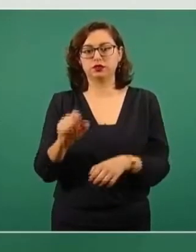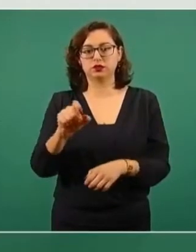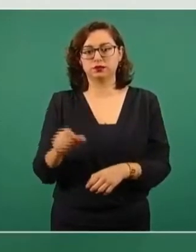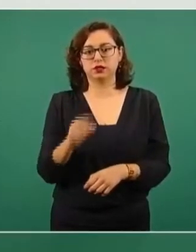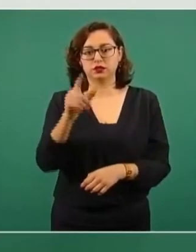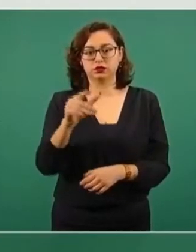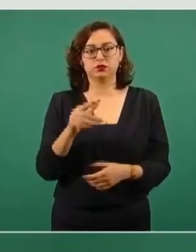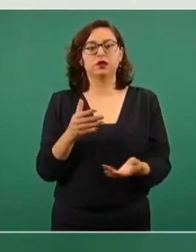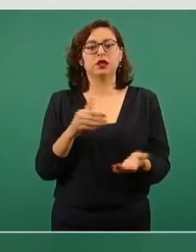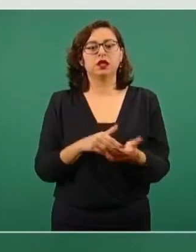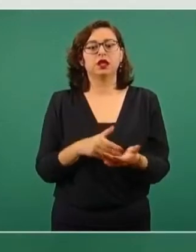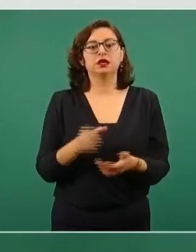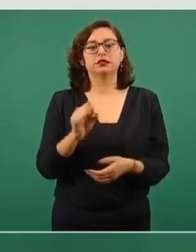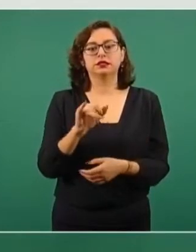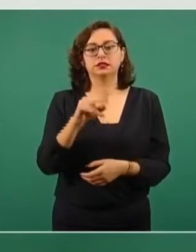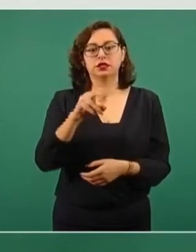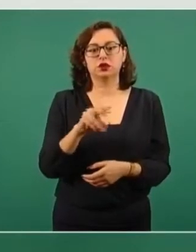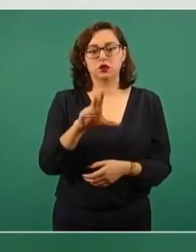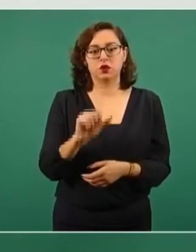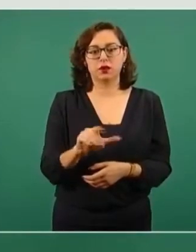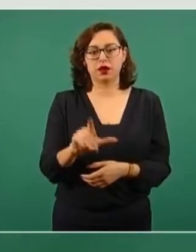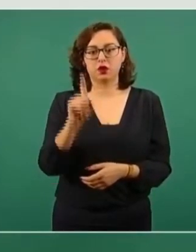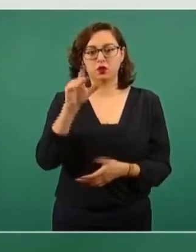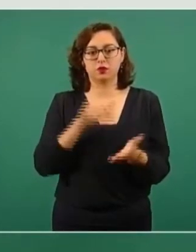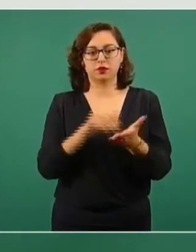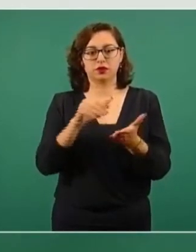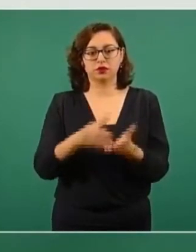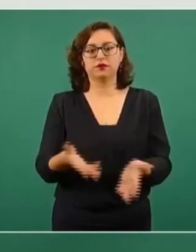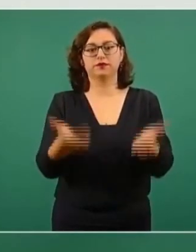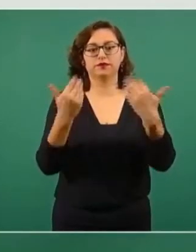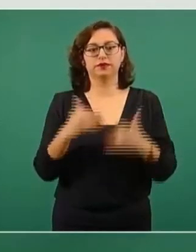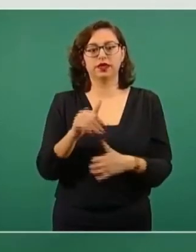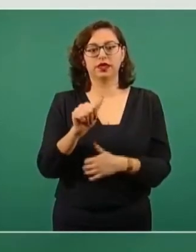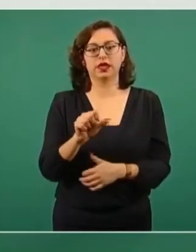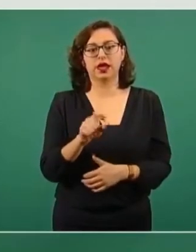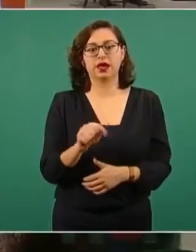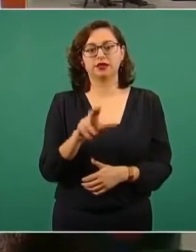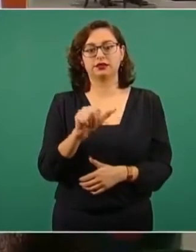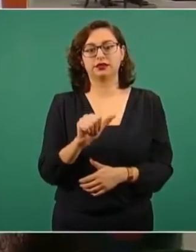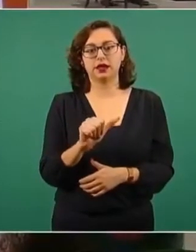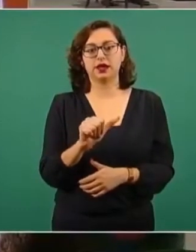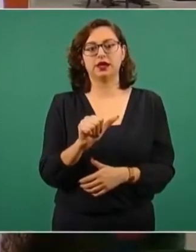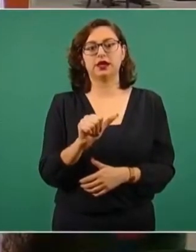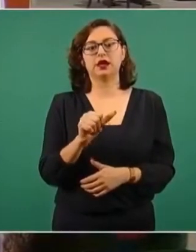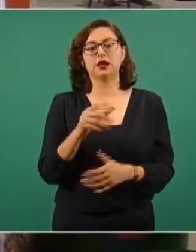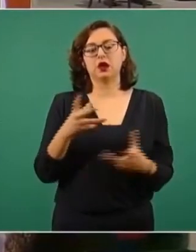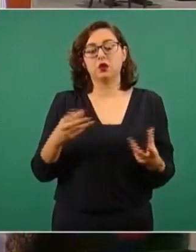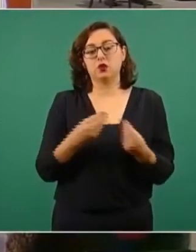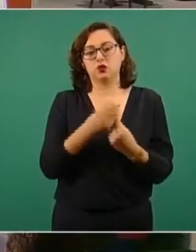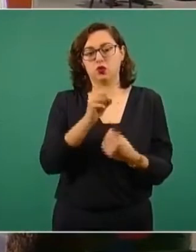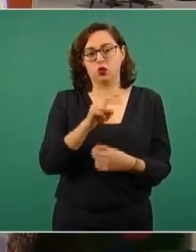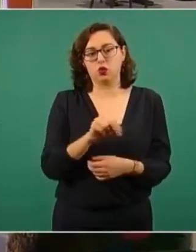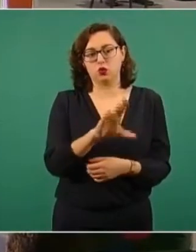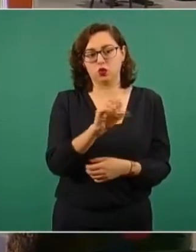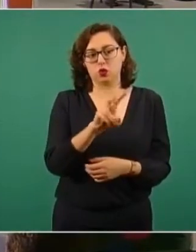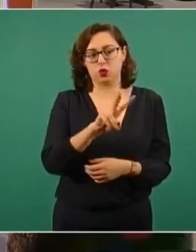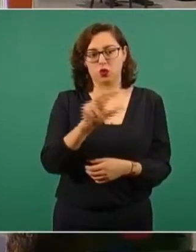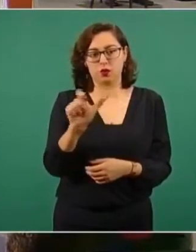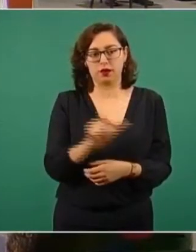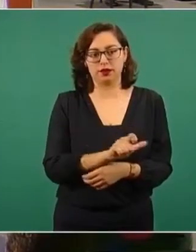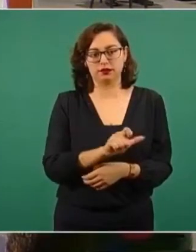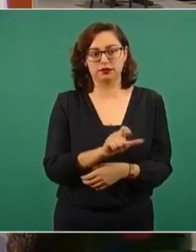China, 1 millón. AstraZeneca, COVAX, 1 millón 75 mil 200. Estas son las que ya tenemos confirmadas. Total,